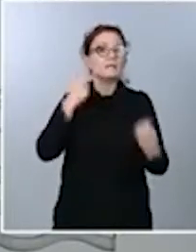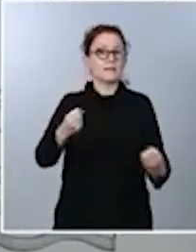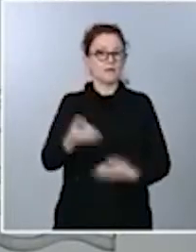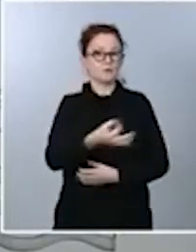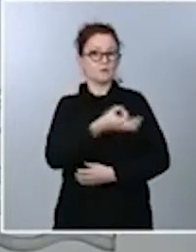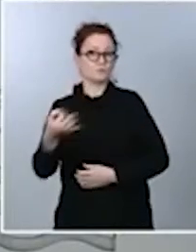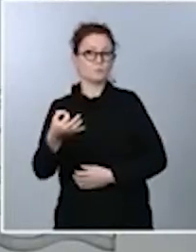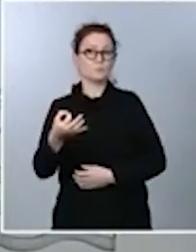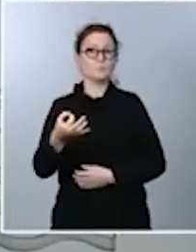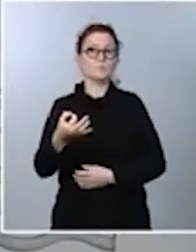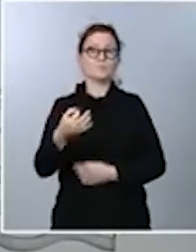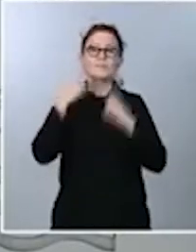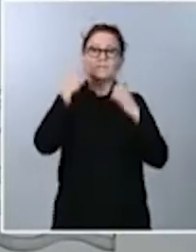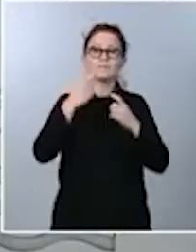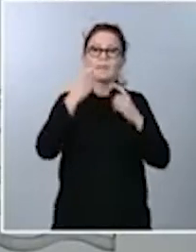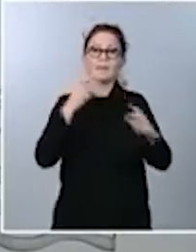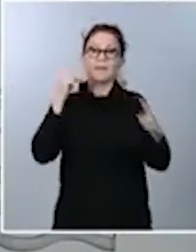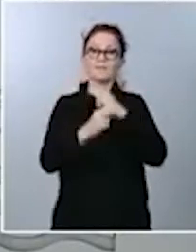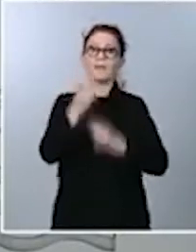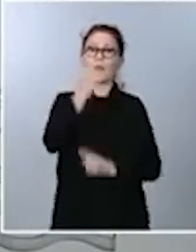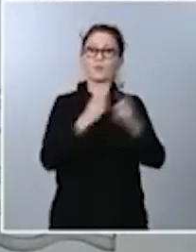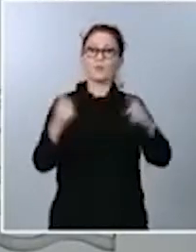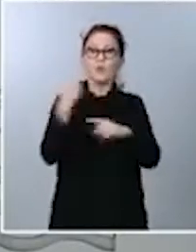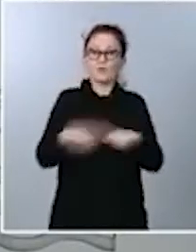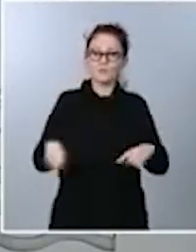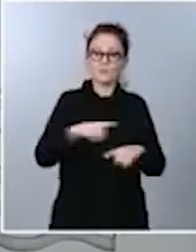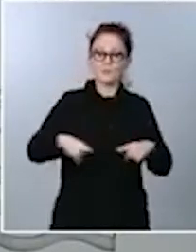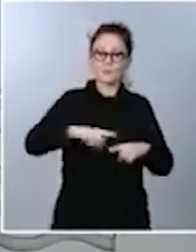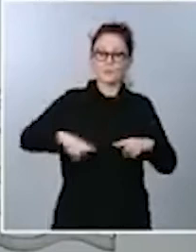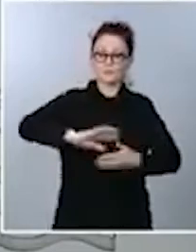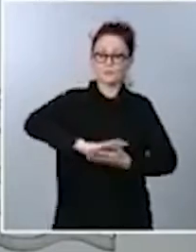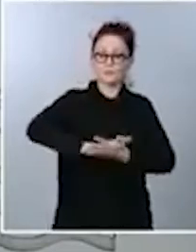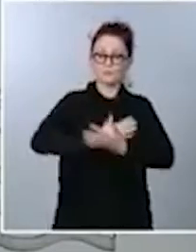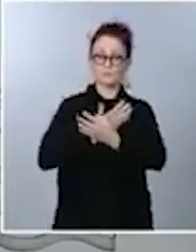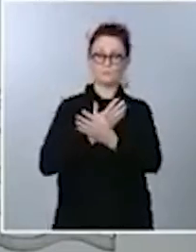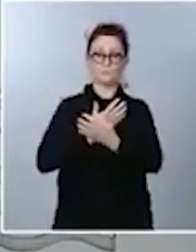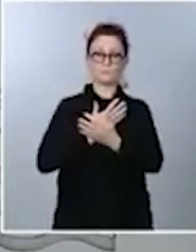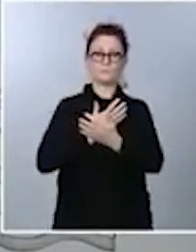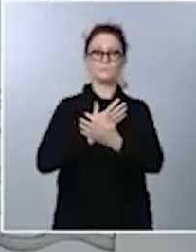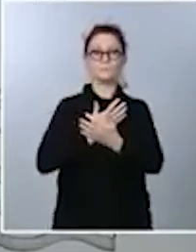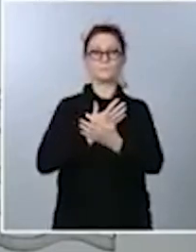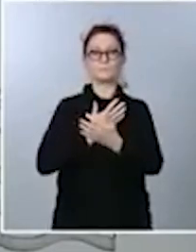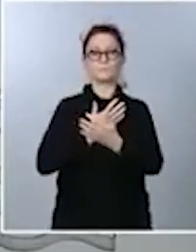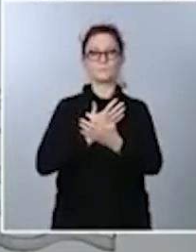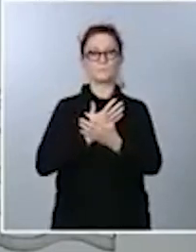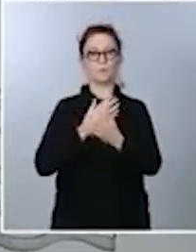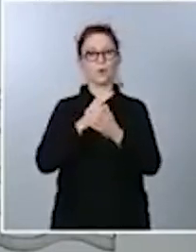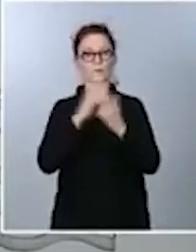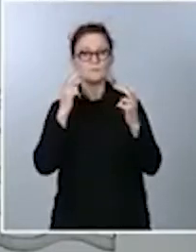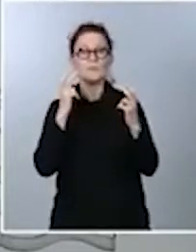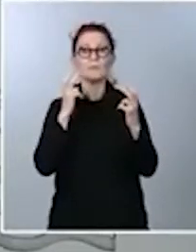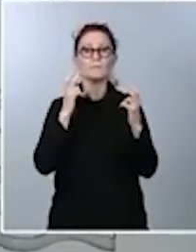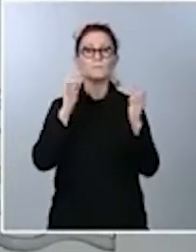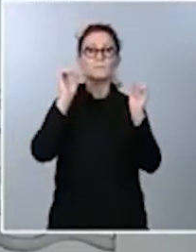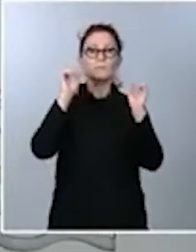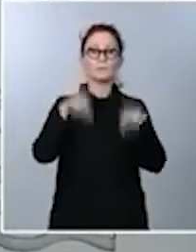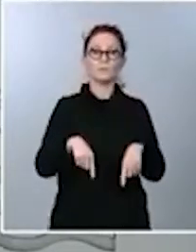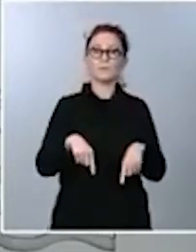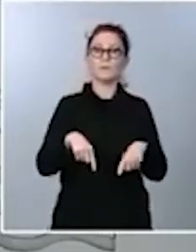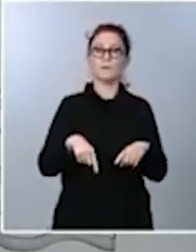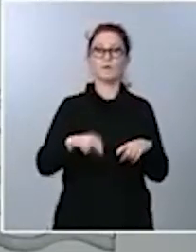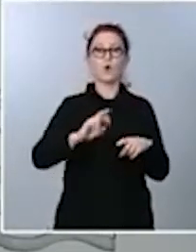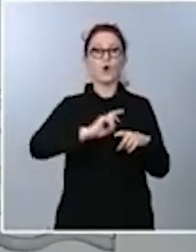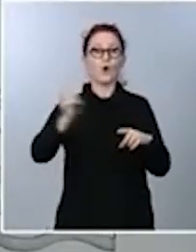una afectación, no solo en términos de obesidad, sino en términos más importantes de las